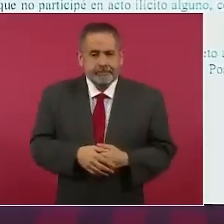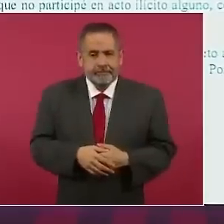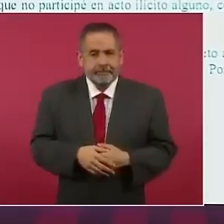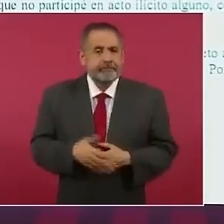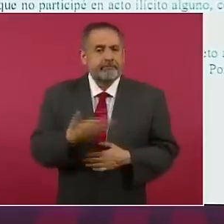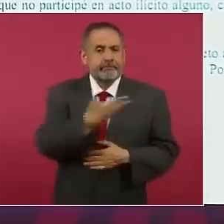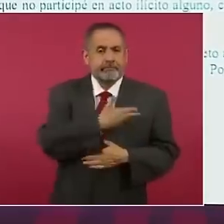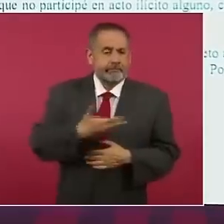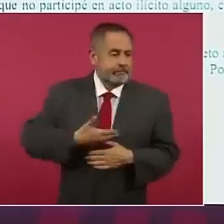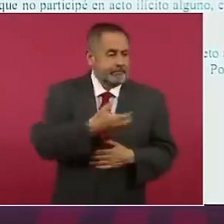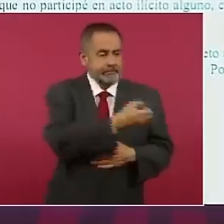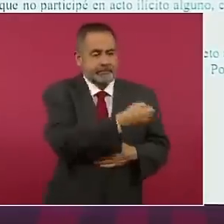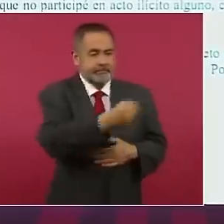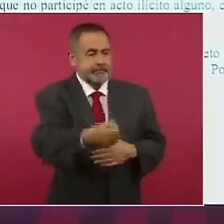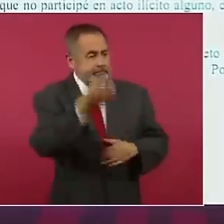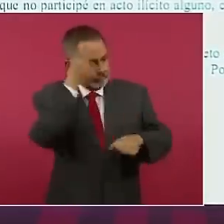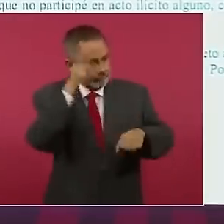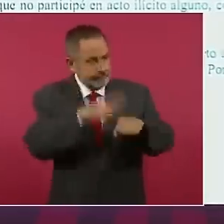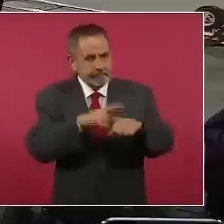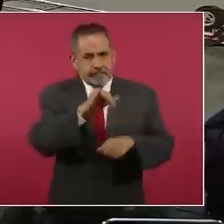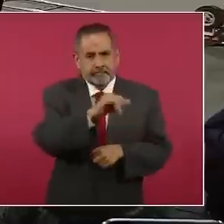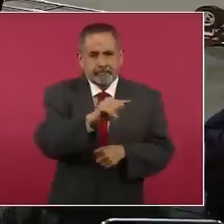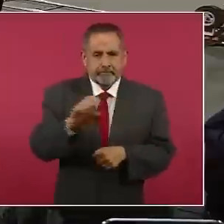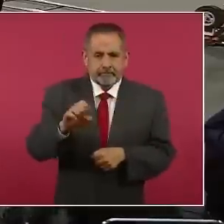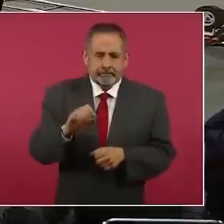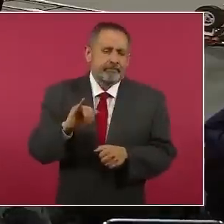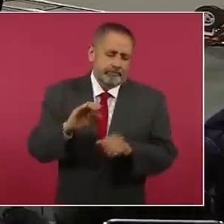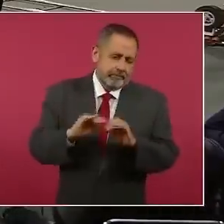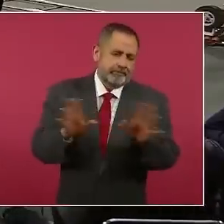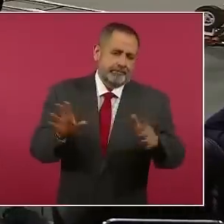nombra al director del Issste. Sí, sí.